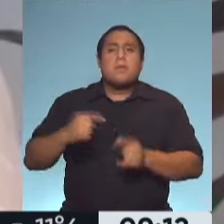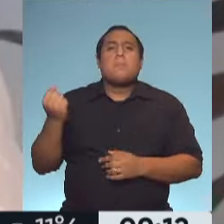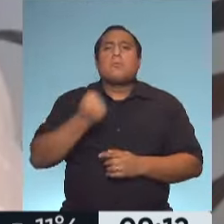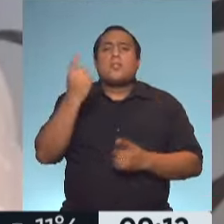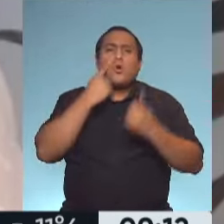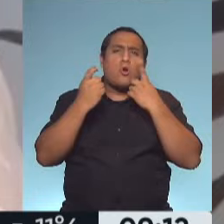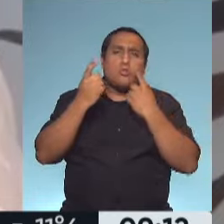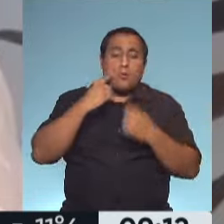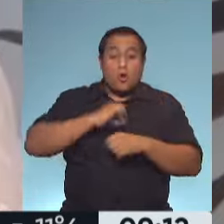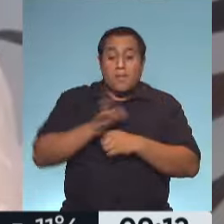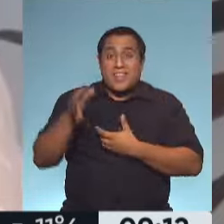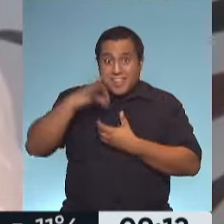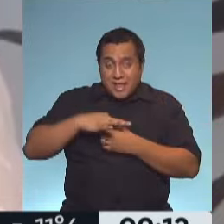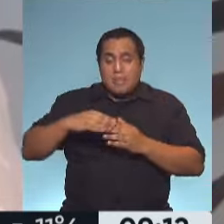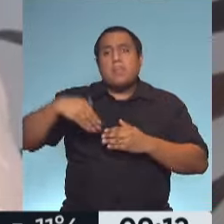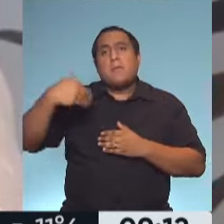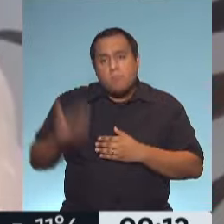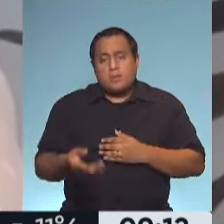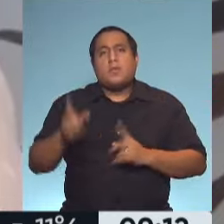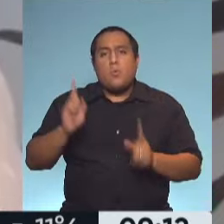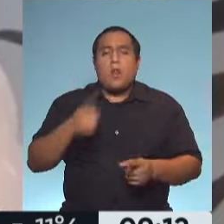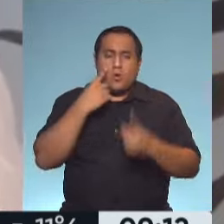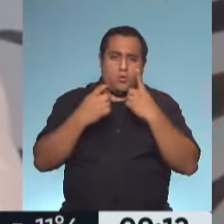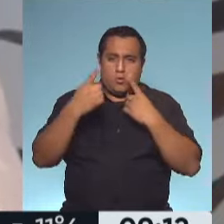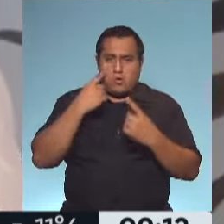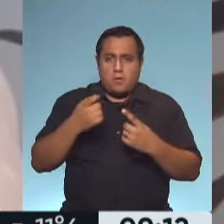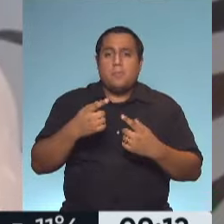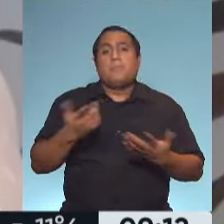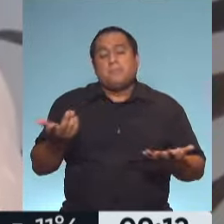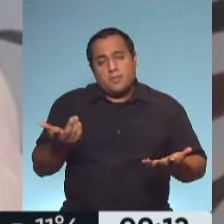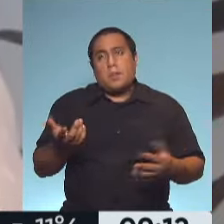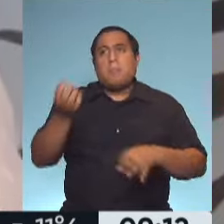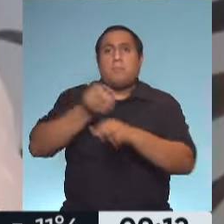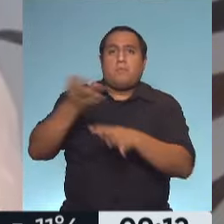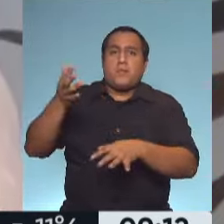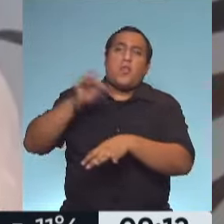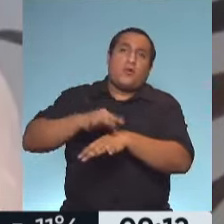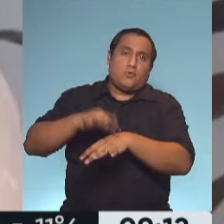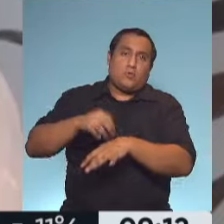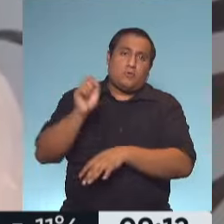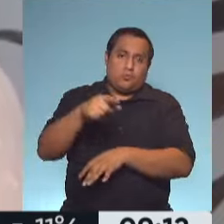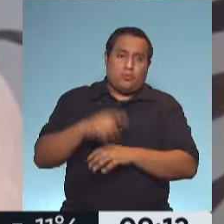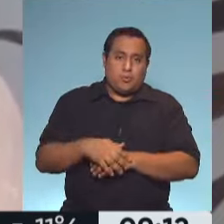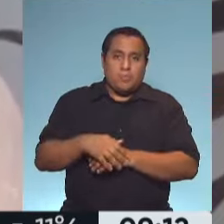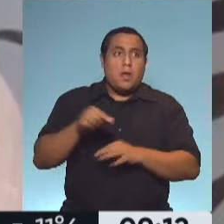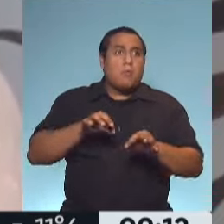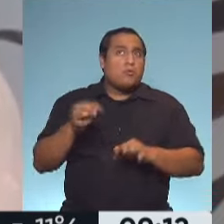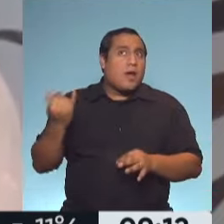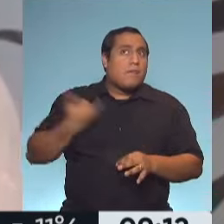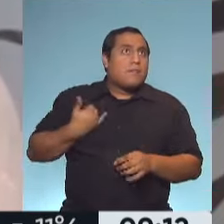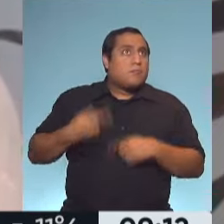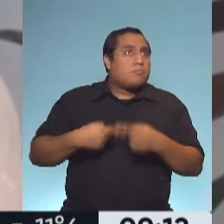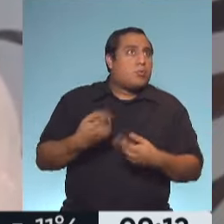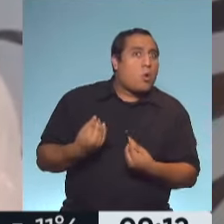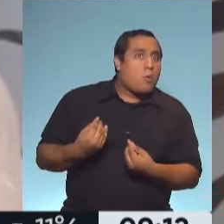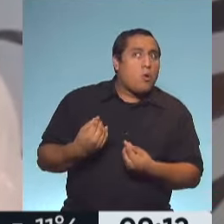los controles post-COVID a, por supuesto, expensas de tu médico y demás. Bueno, ahora la producción me va a decir con qué seguimos. Si